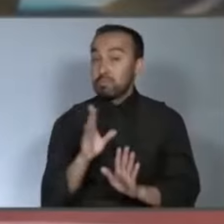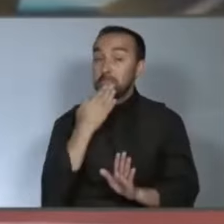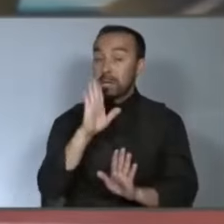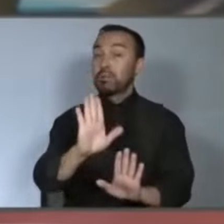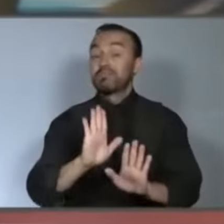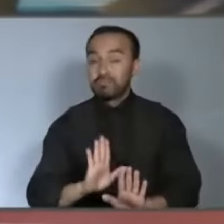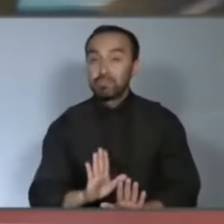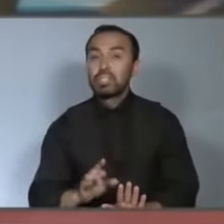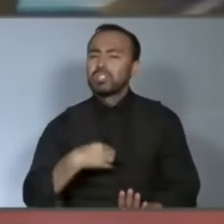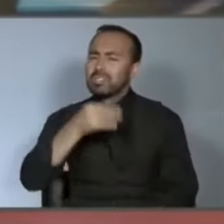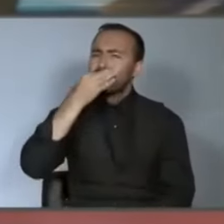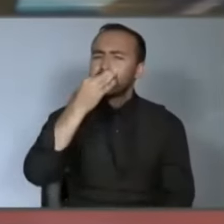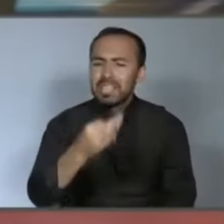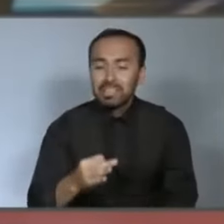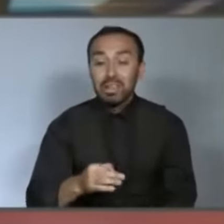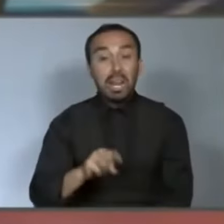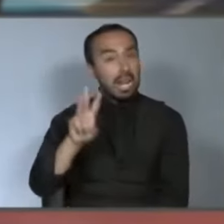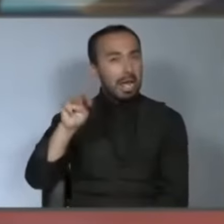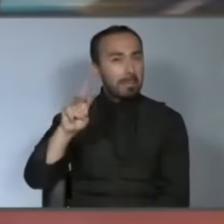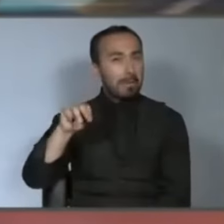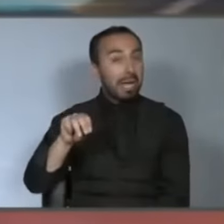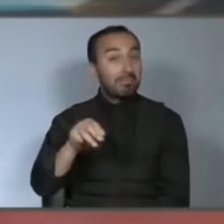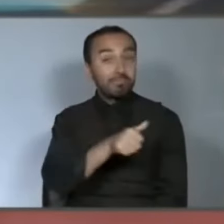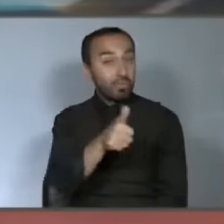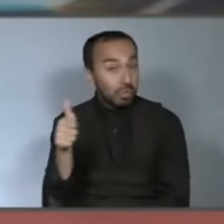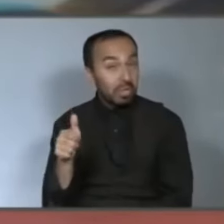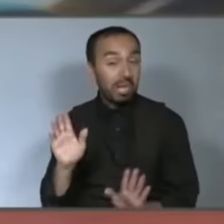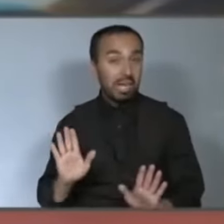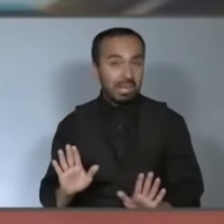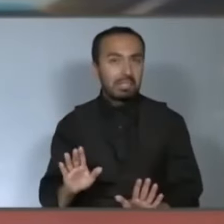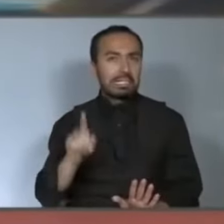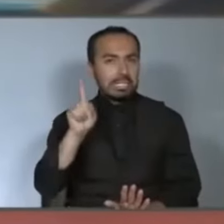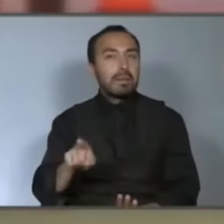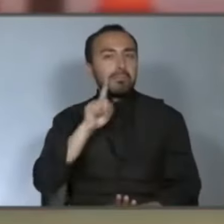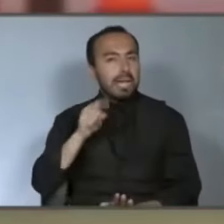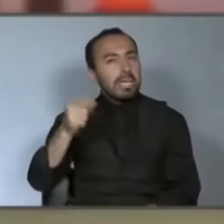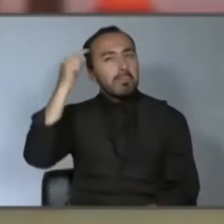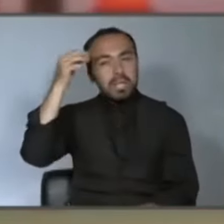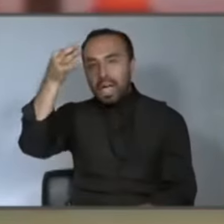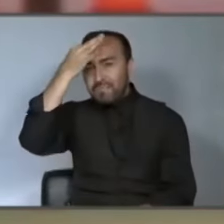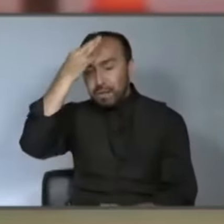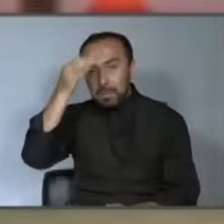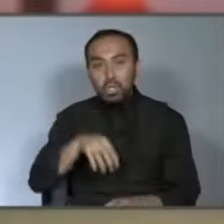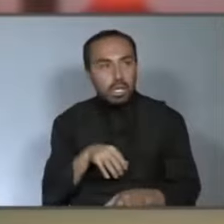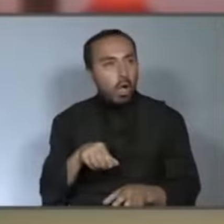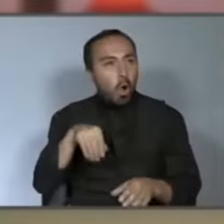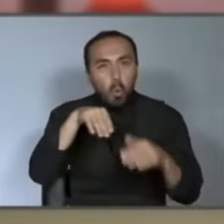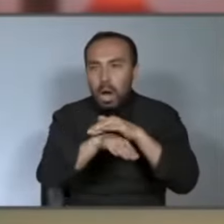Yo siempre digo que todas nuestras madres tienen el mal de Diógenes. Todas coleccionan weas.